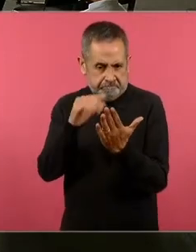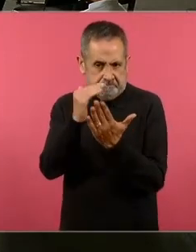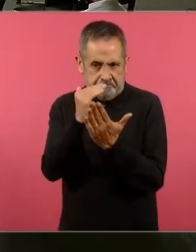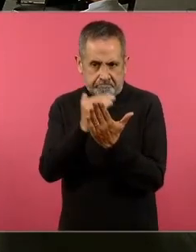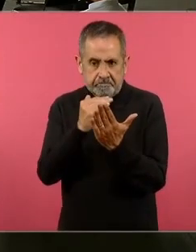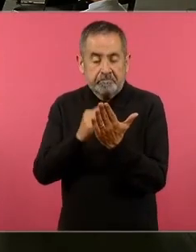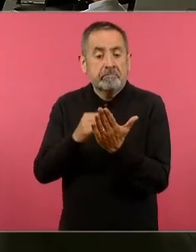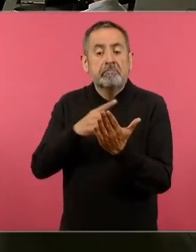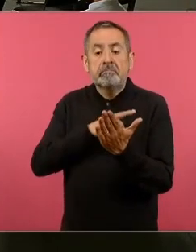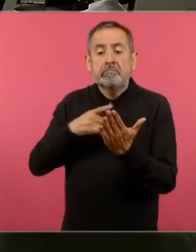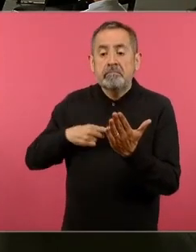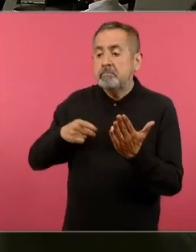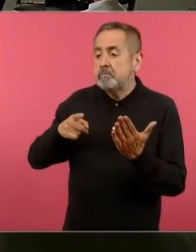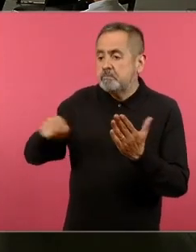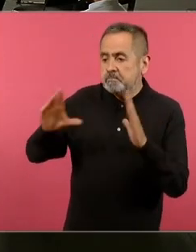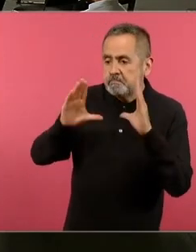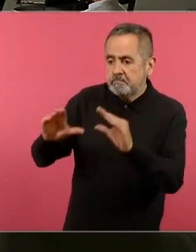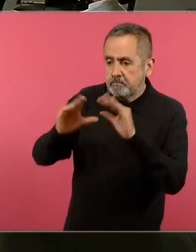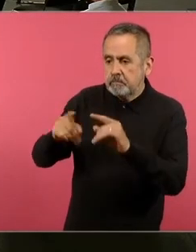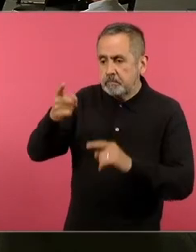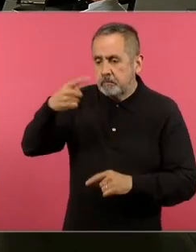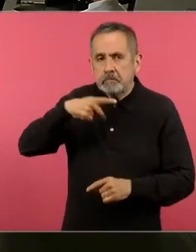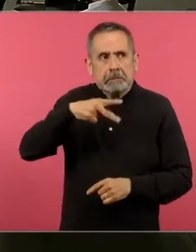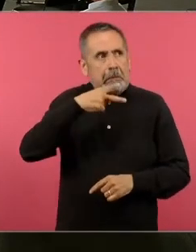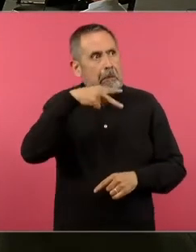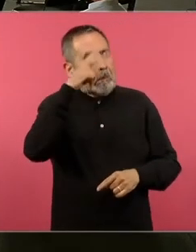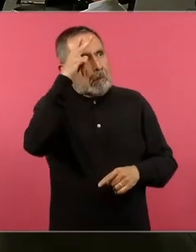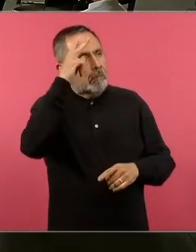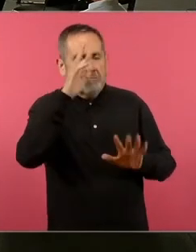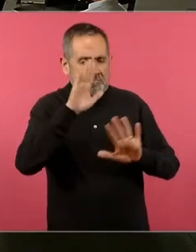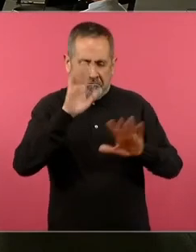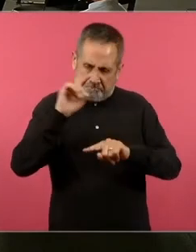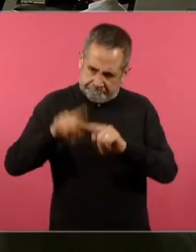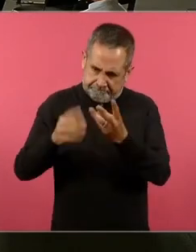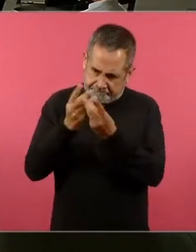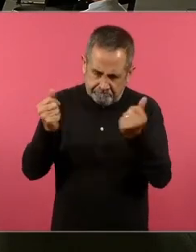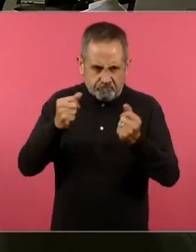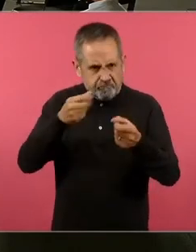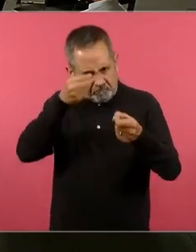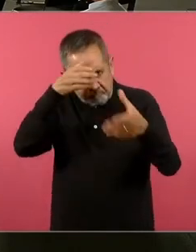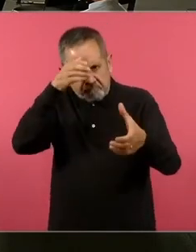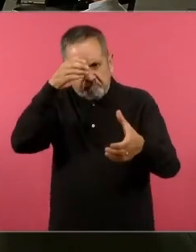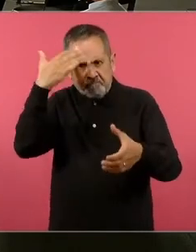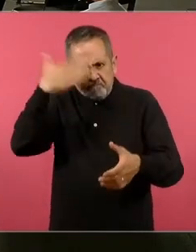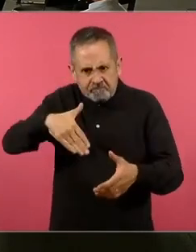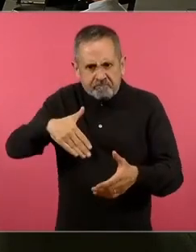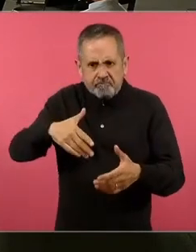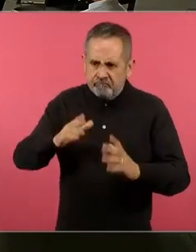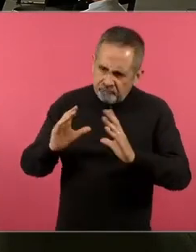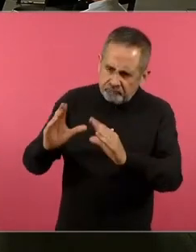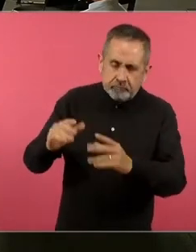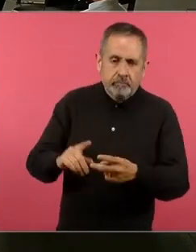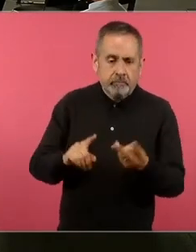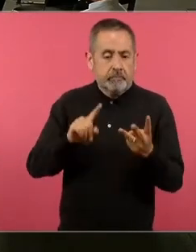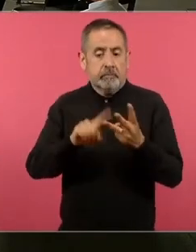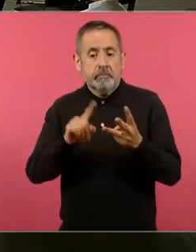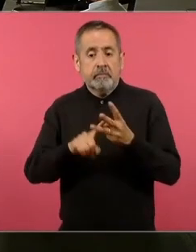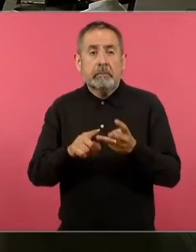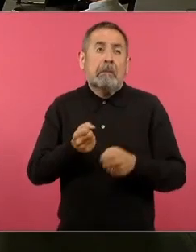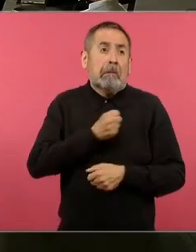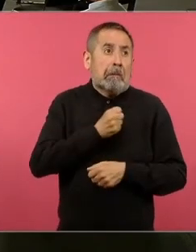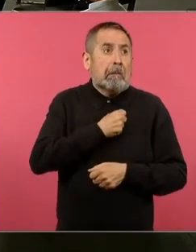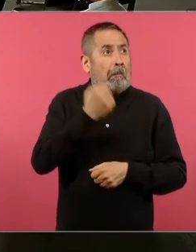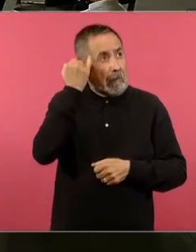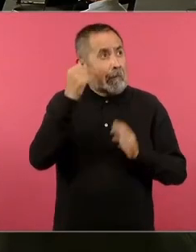y luchar contra la ignorancia y sus efectos, erradicar las servidumbres, los fanatismos y los